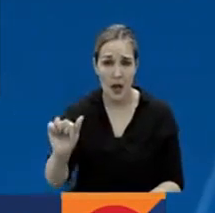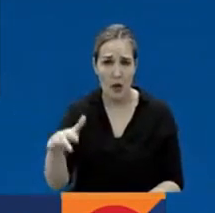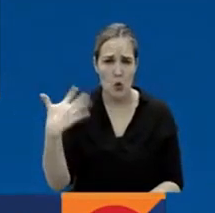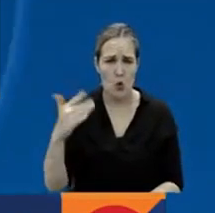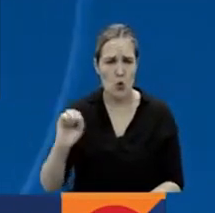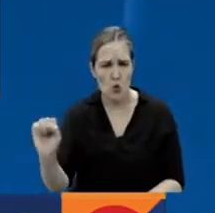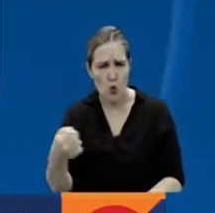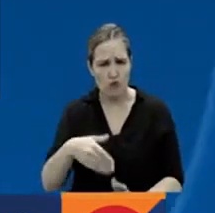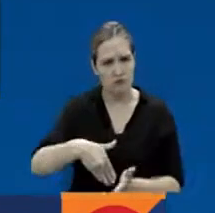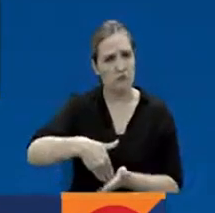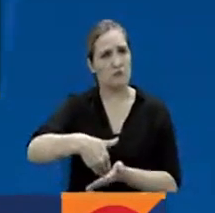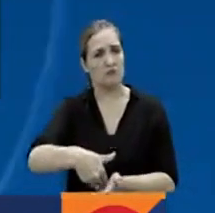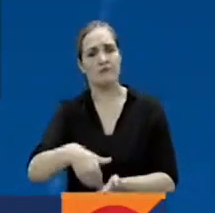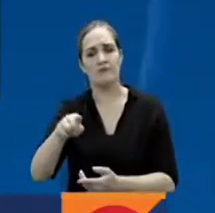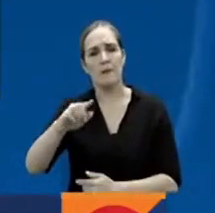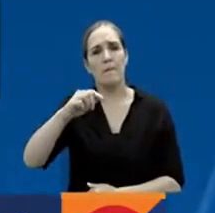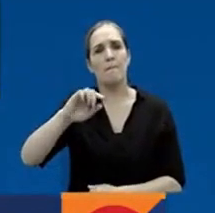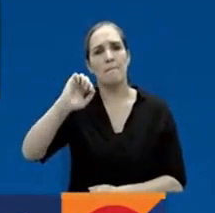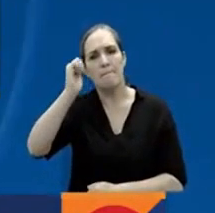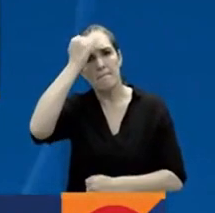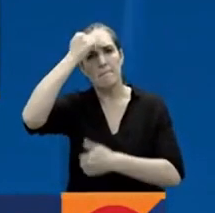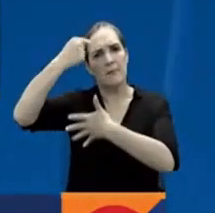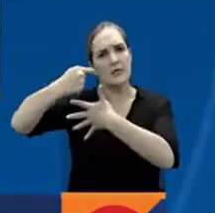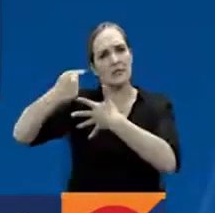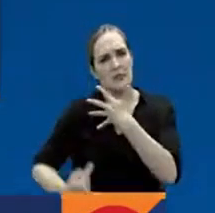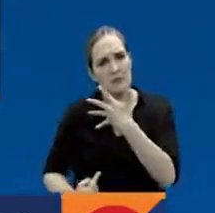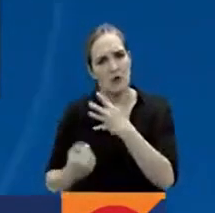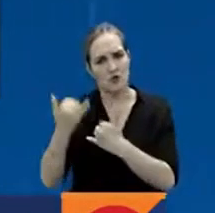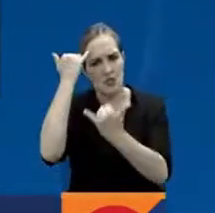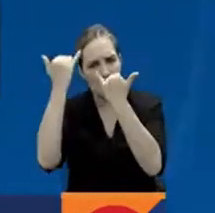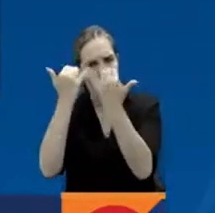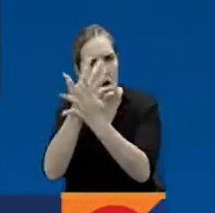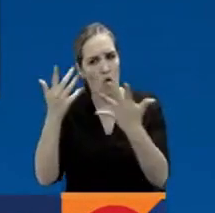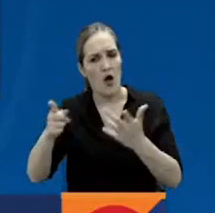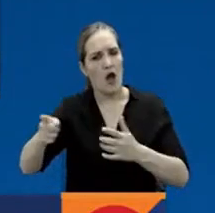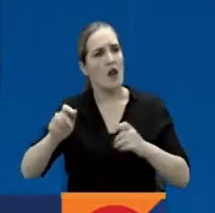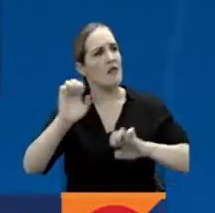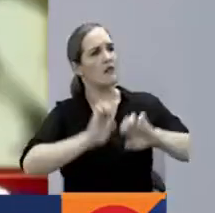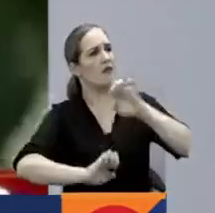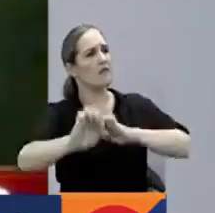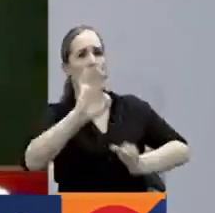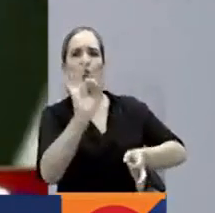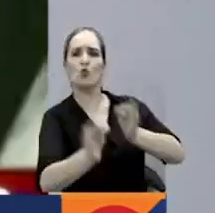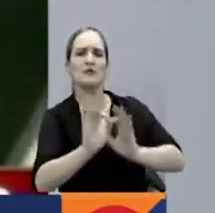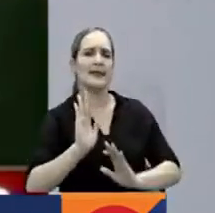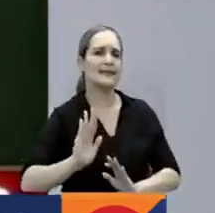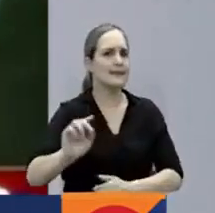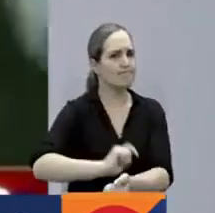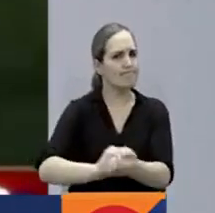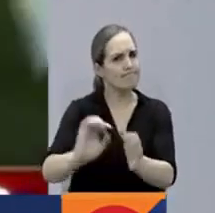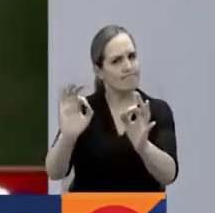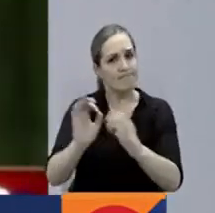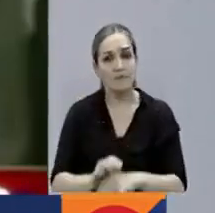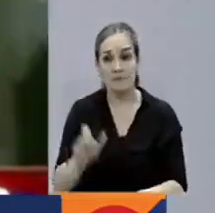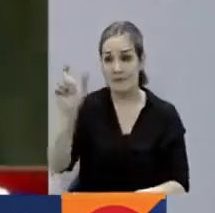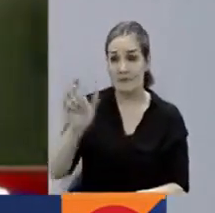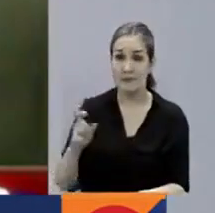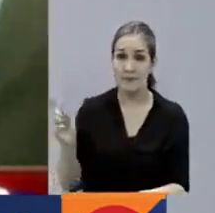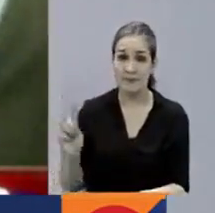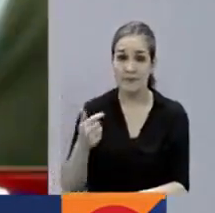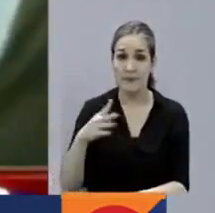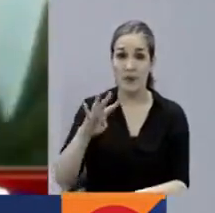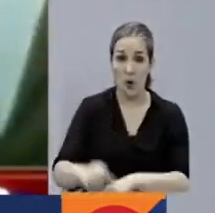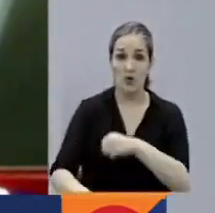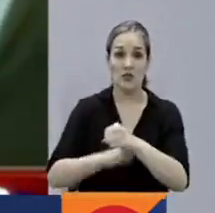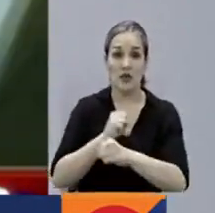temple que se mantuvo leal a sus principios e ideales defendiendo siempre las causas justas del pueblo. Tibisay Lucena durante 14 años